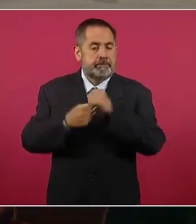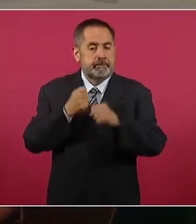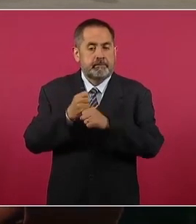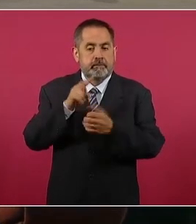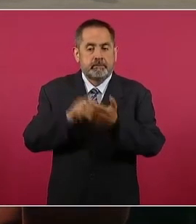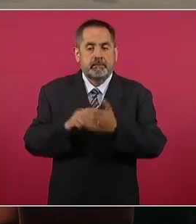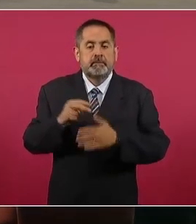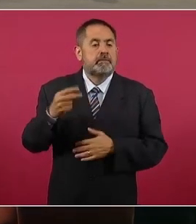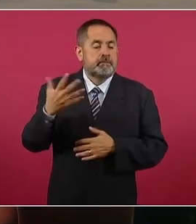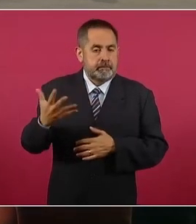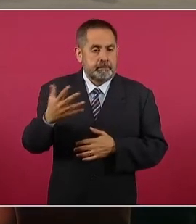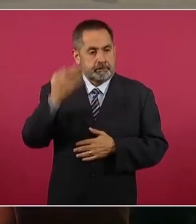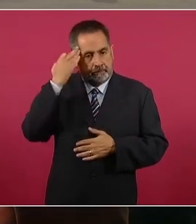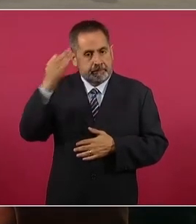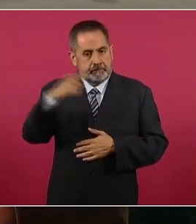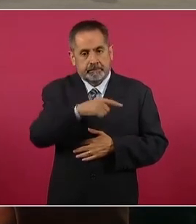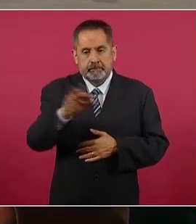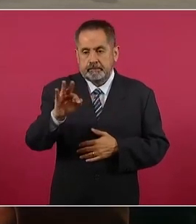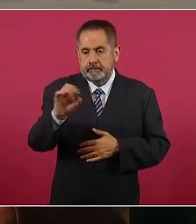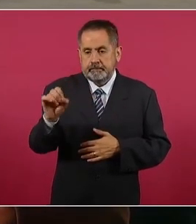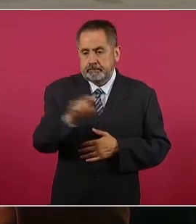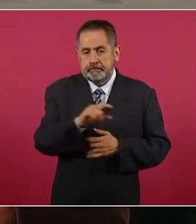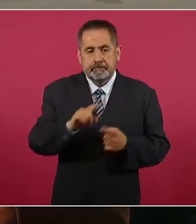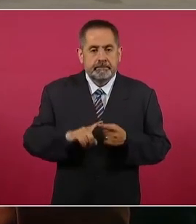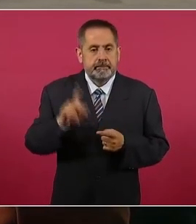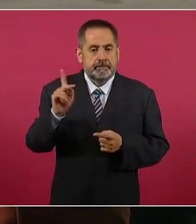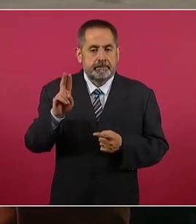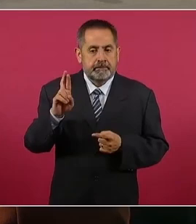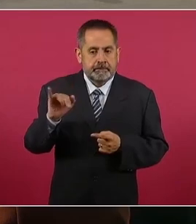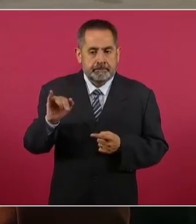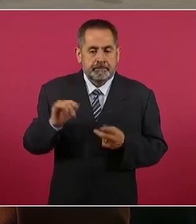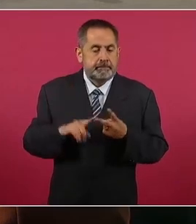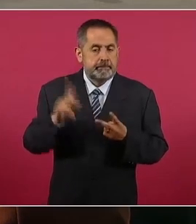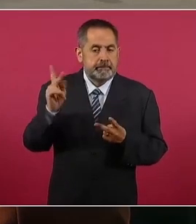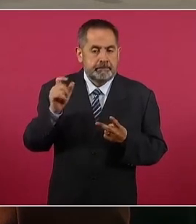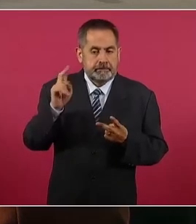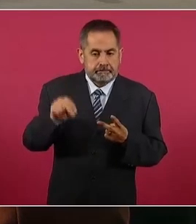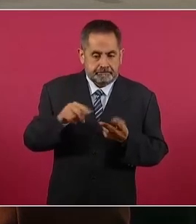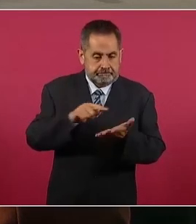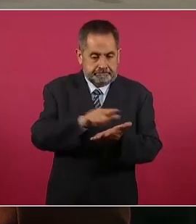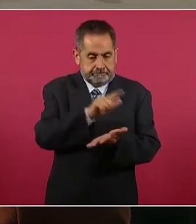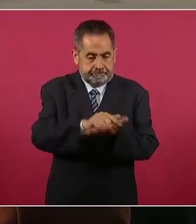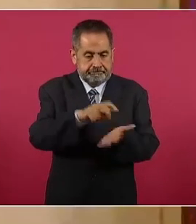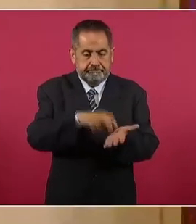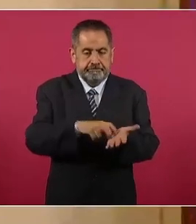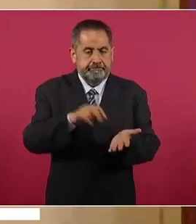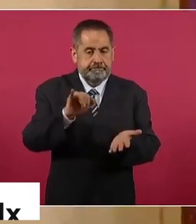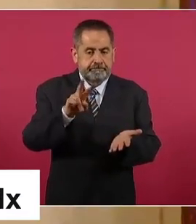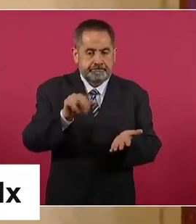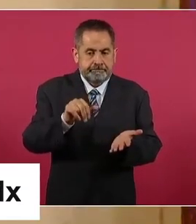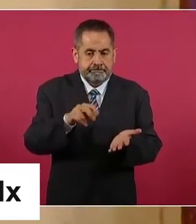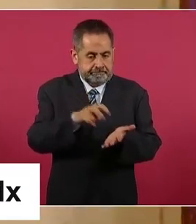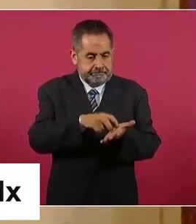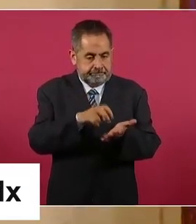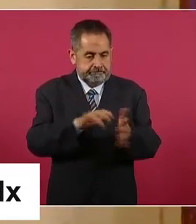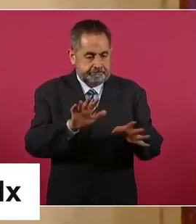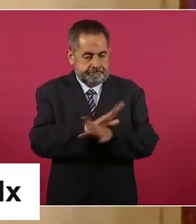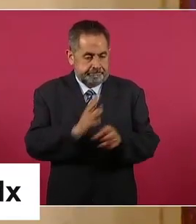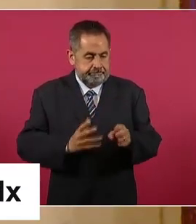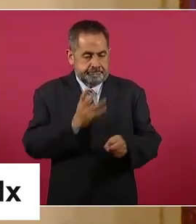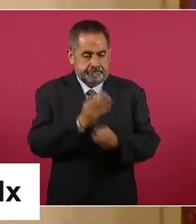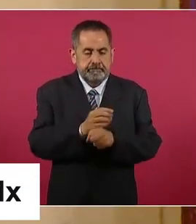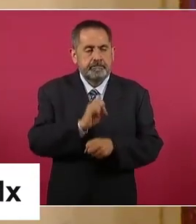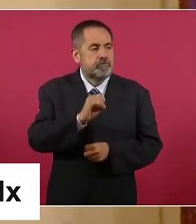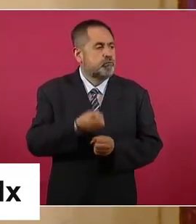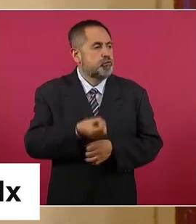ya durante el foxismo, el PRI y el PAN reformaron la Ley de Impuestos sobre la Renta para conceder